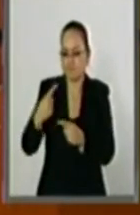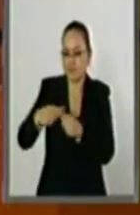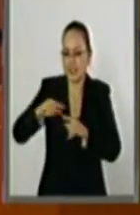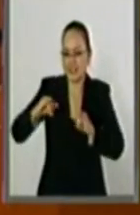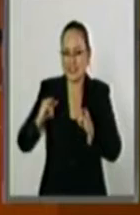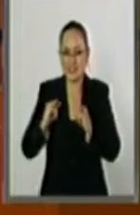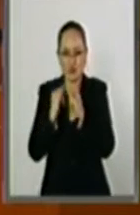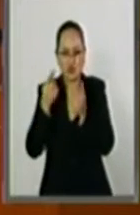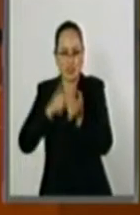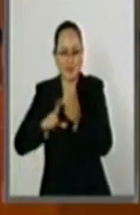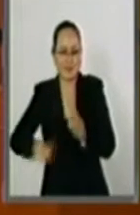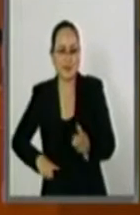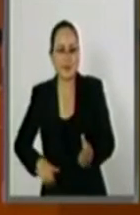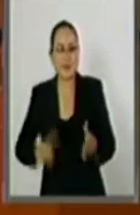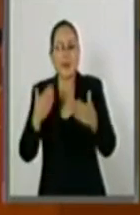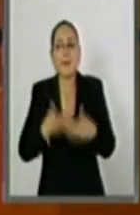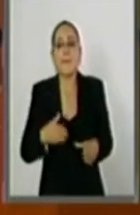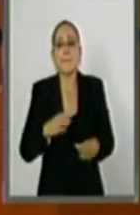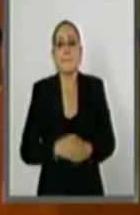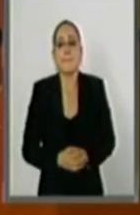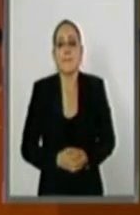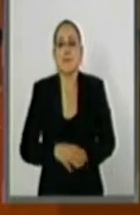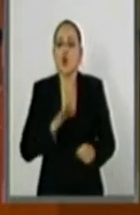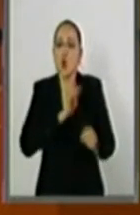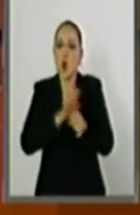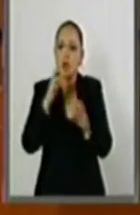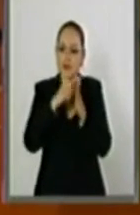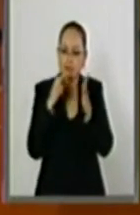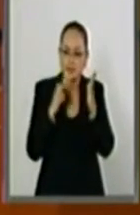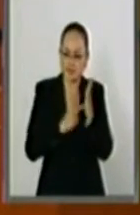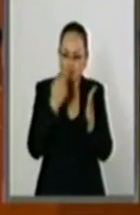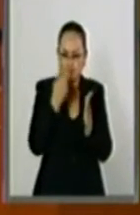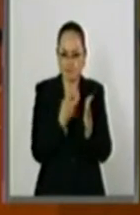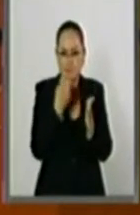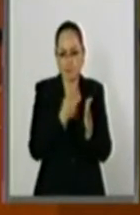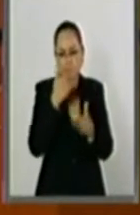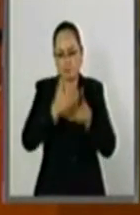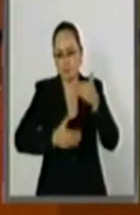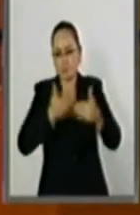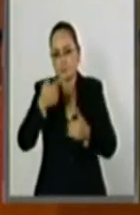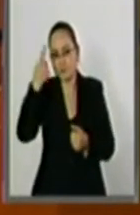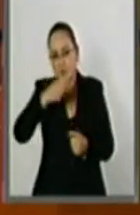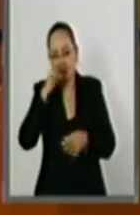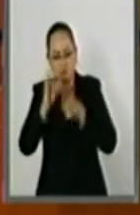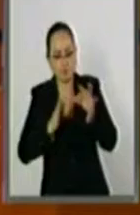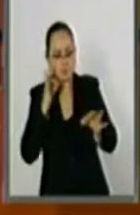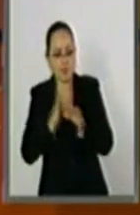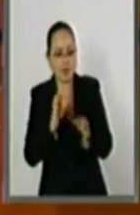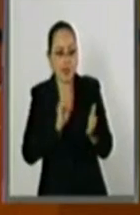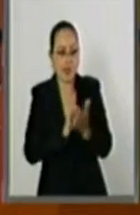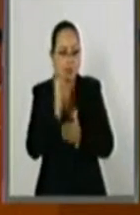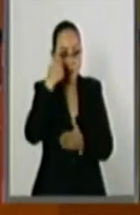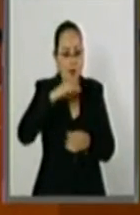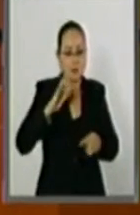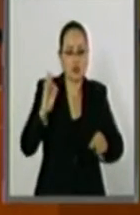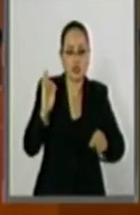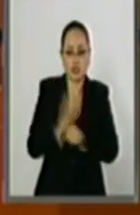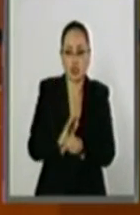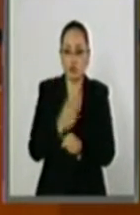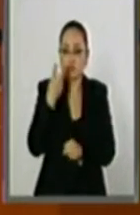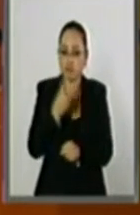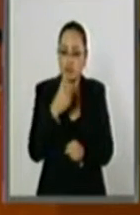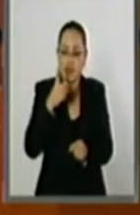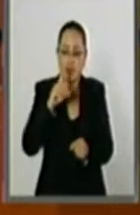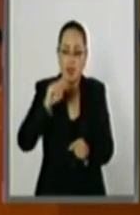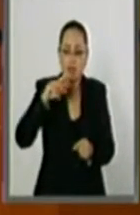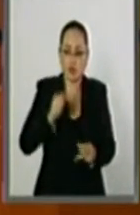Establecer las mínimas bases que regirán los procedimientos para garantizar el ejercicio del derecho de protección de los